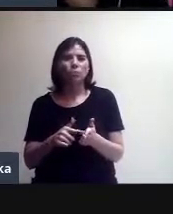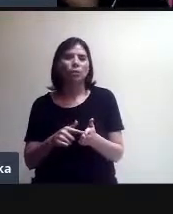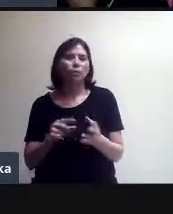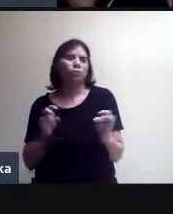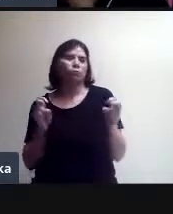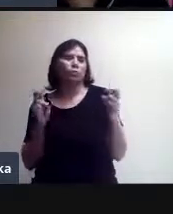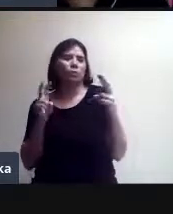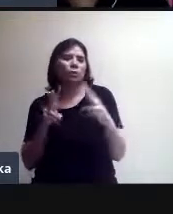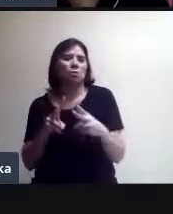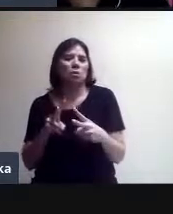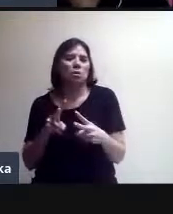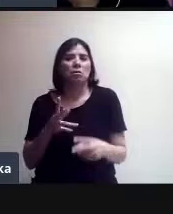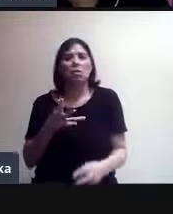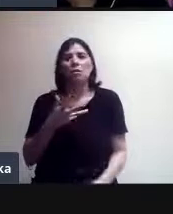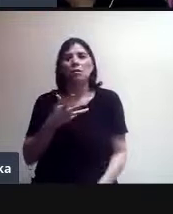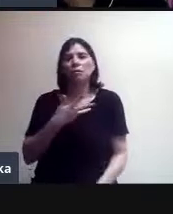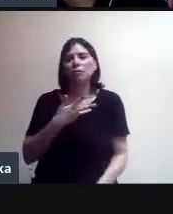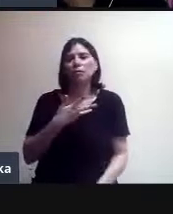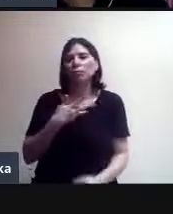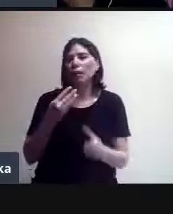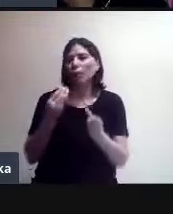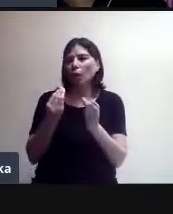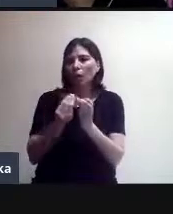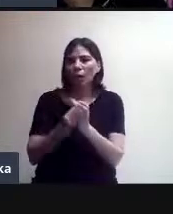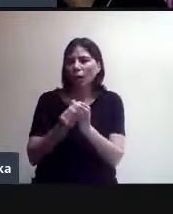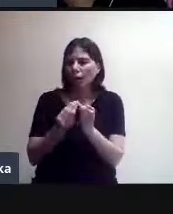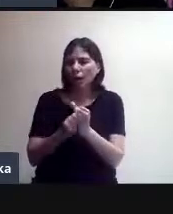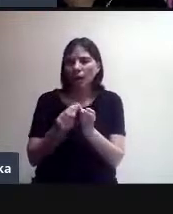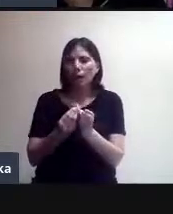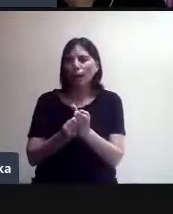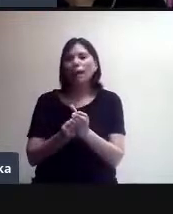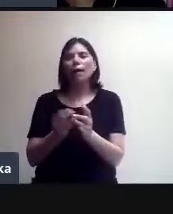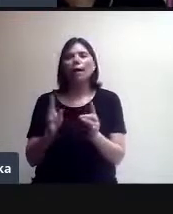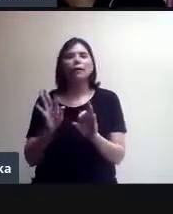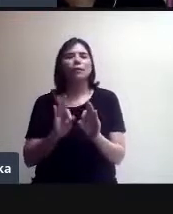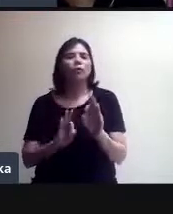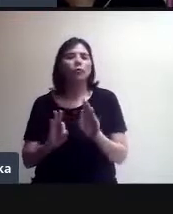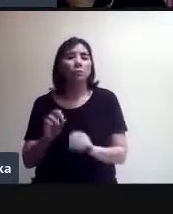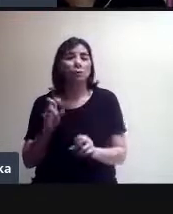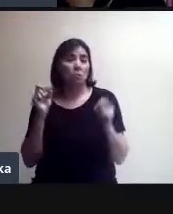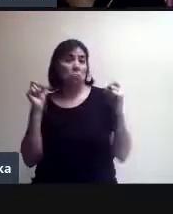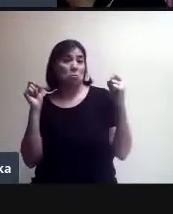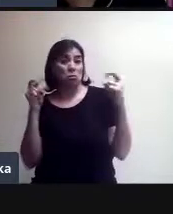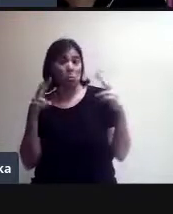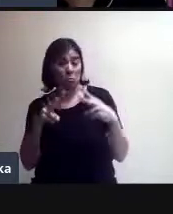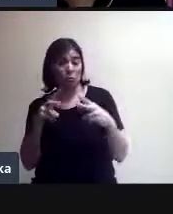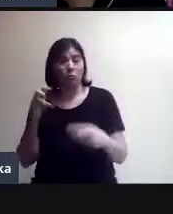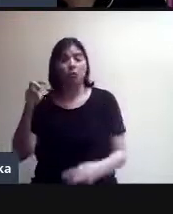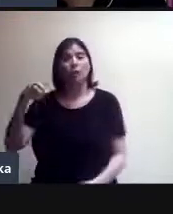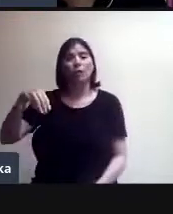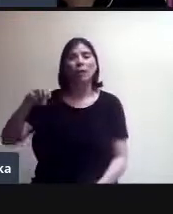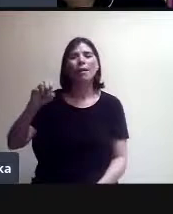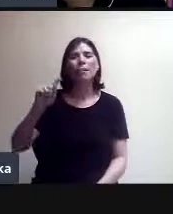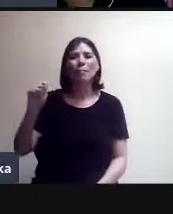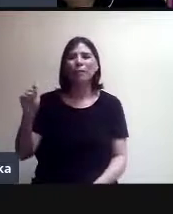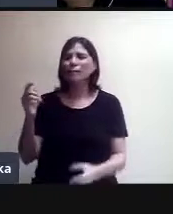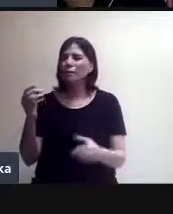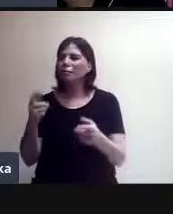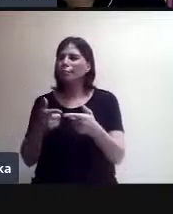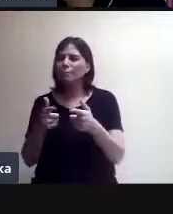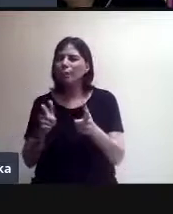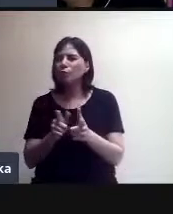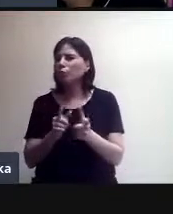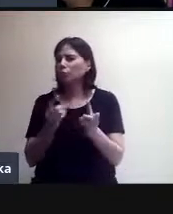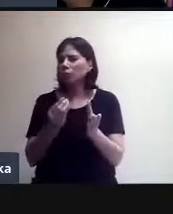física de segundo C, puedo decir, nos vemos en el MIT del salón. Y entonces todo el mundo lo